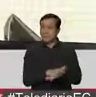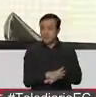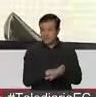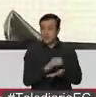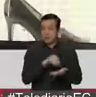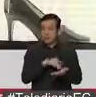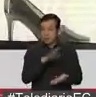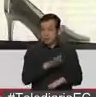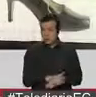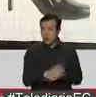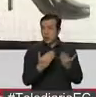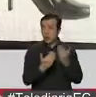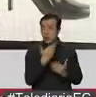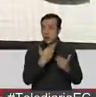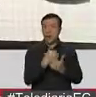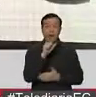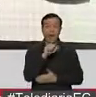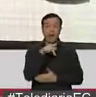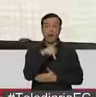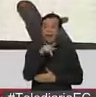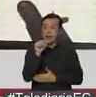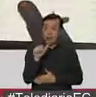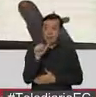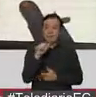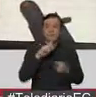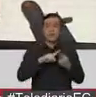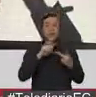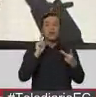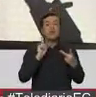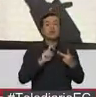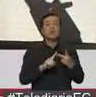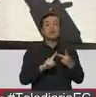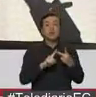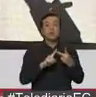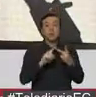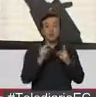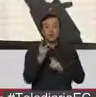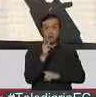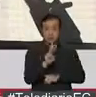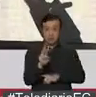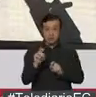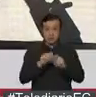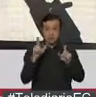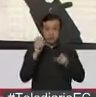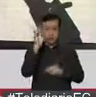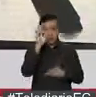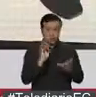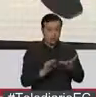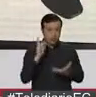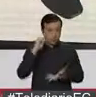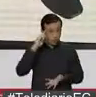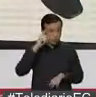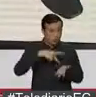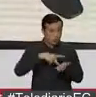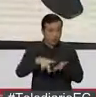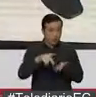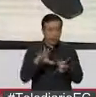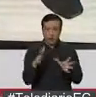aplicación gov.es y del portal Juntos Ecuador no representó ningún costo para el presupuesto del Estado. Javier Ceballos, Ecuador